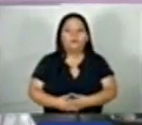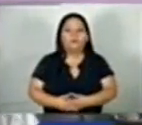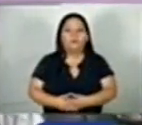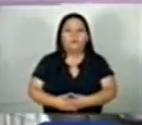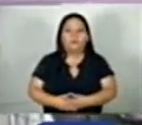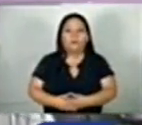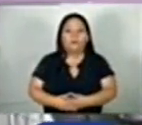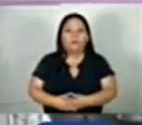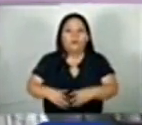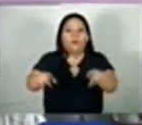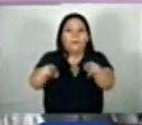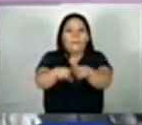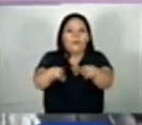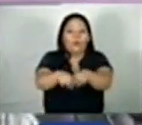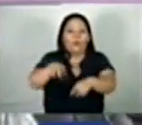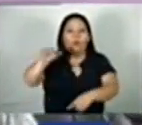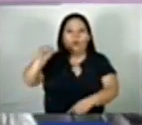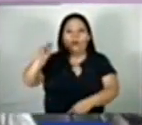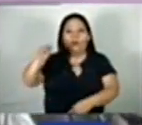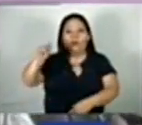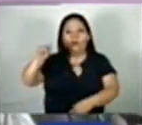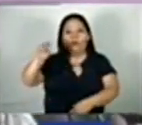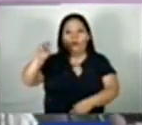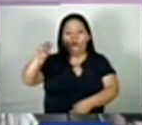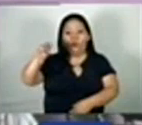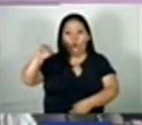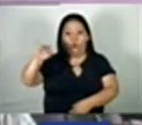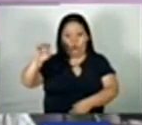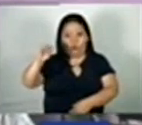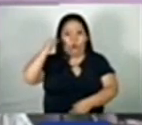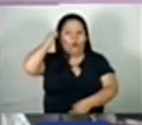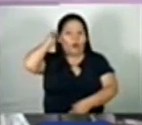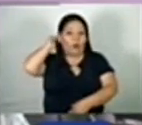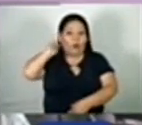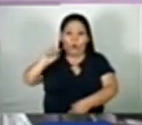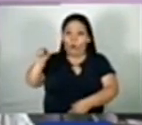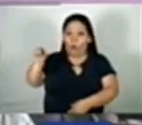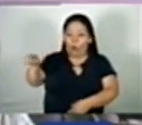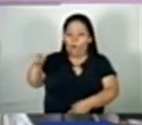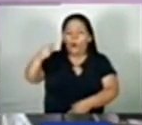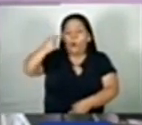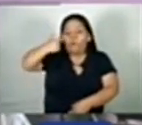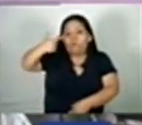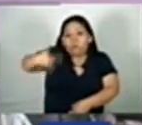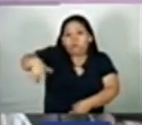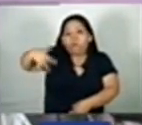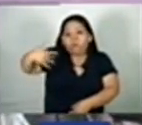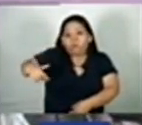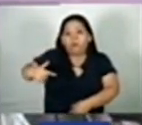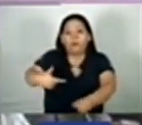Hablan del hermano Antonio, que era uno de los que estaban en un estado crítico